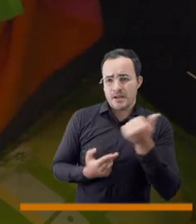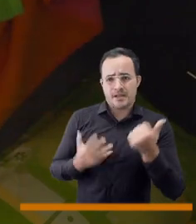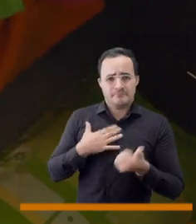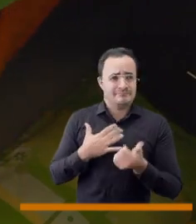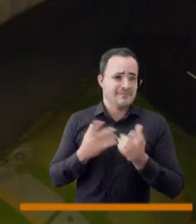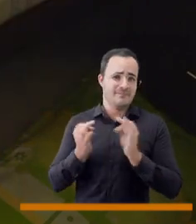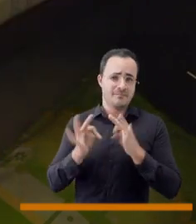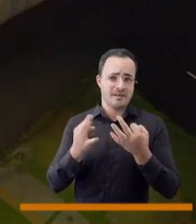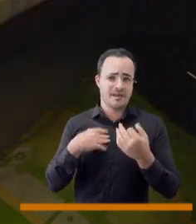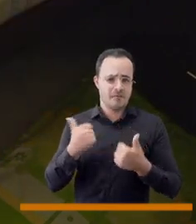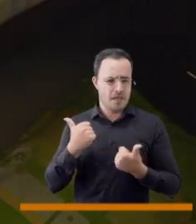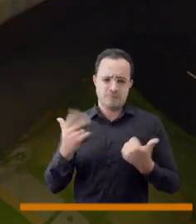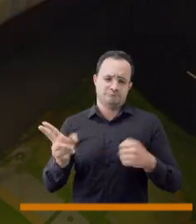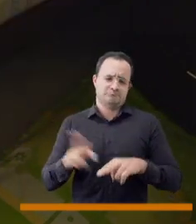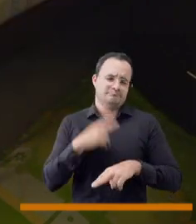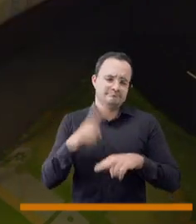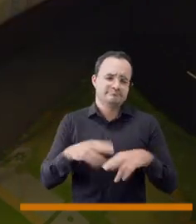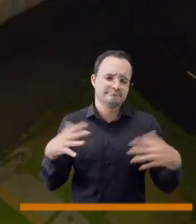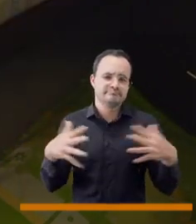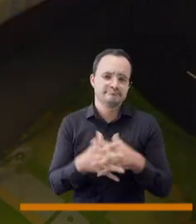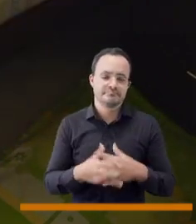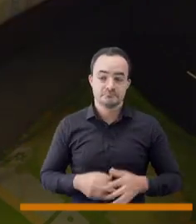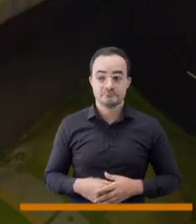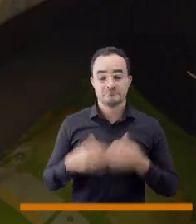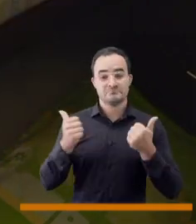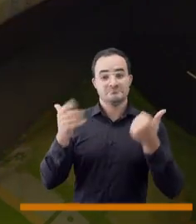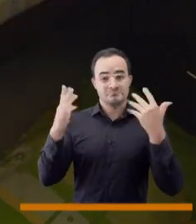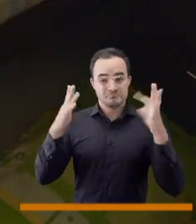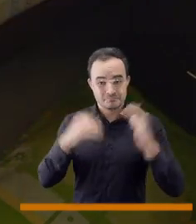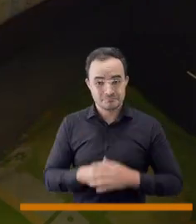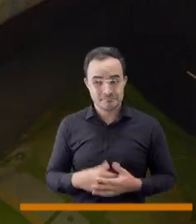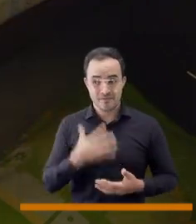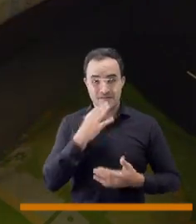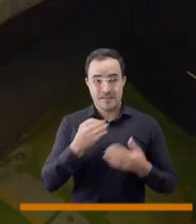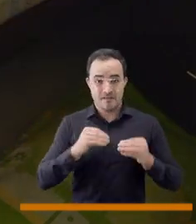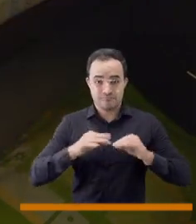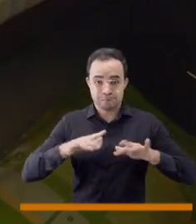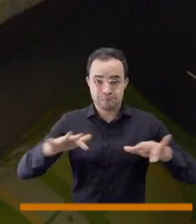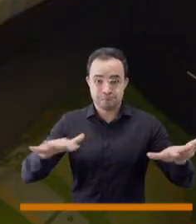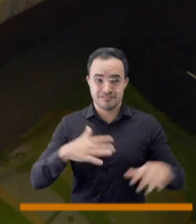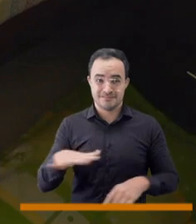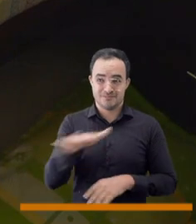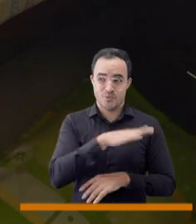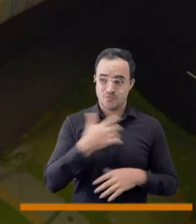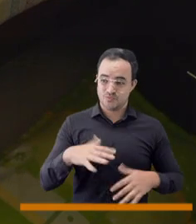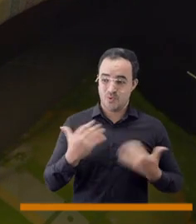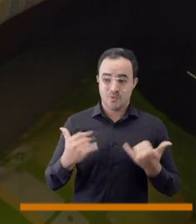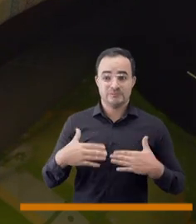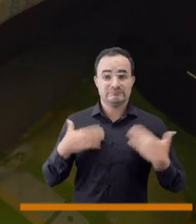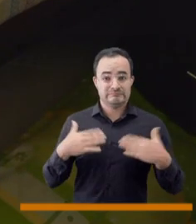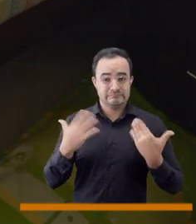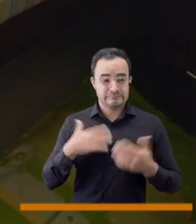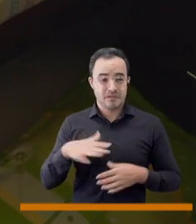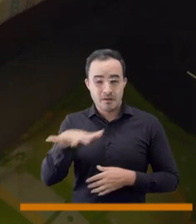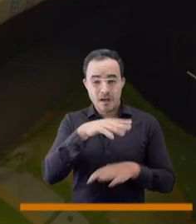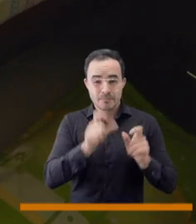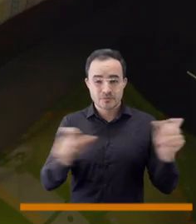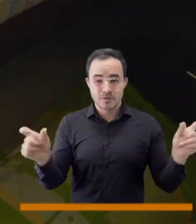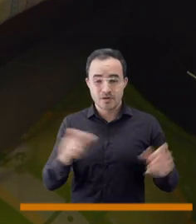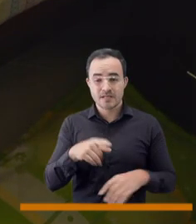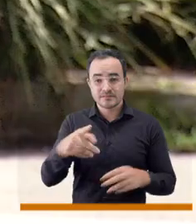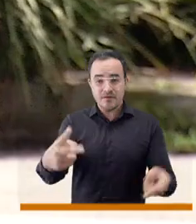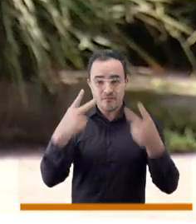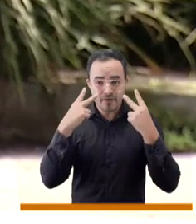esquizofrenia, tengo mi novia, mi pareja, mi familia, esto es totalmente normal. Maravilloso, me parece muy